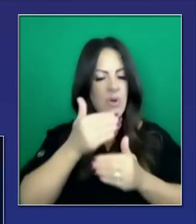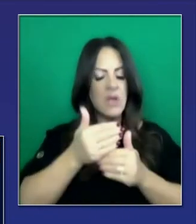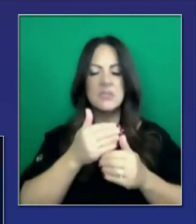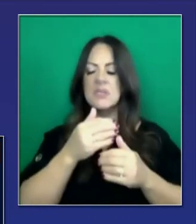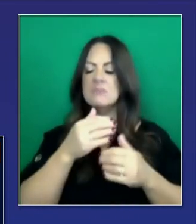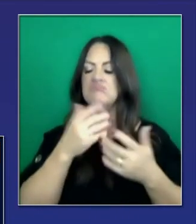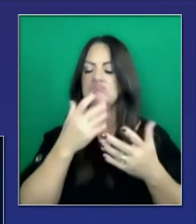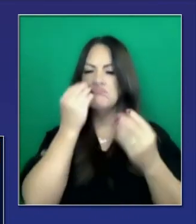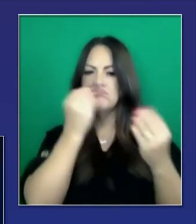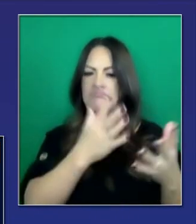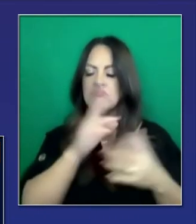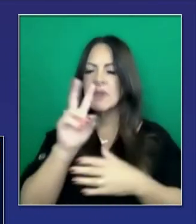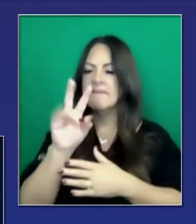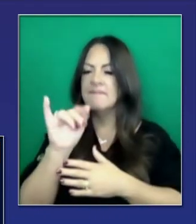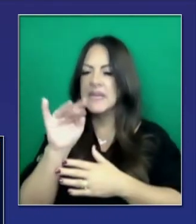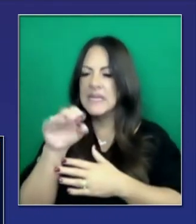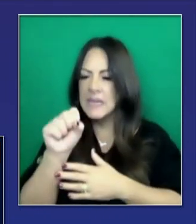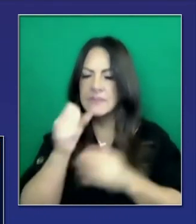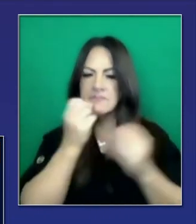y procedimientos,